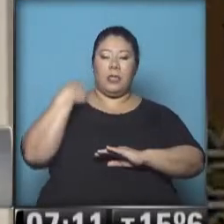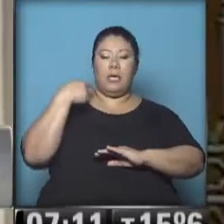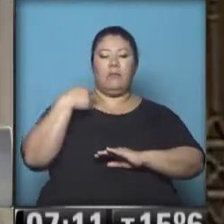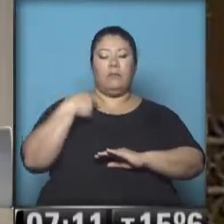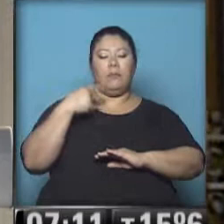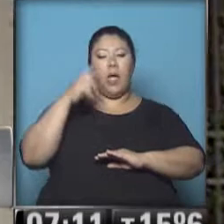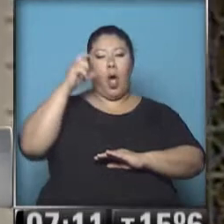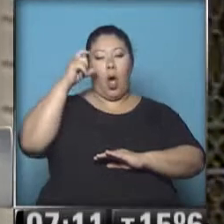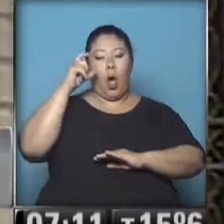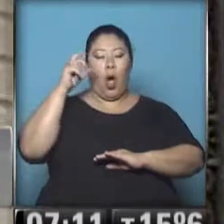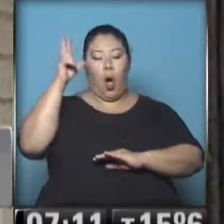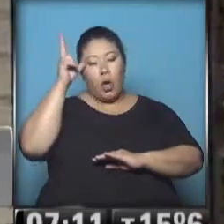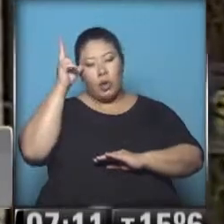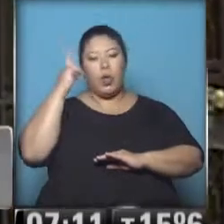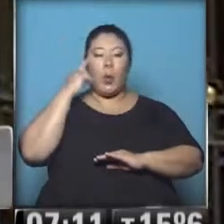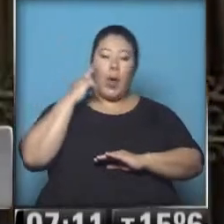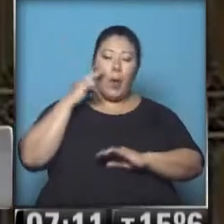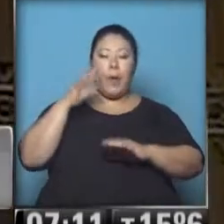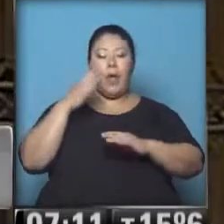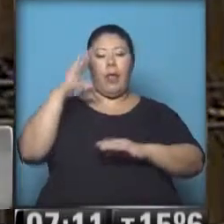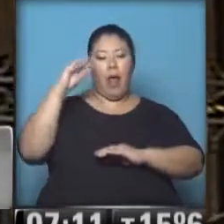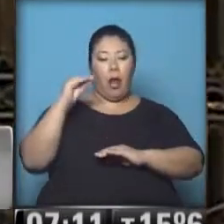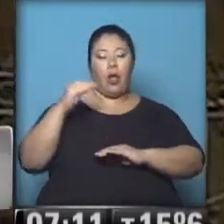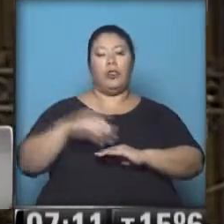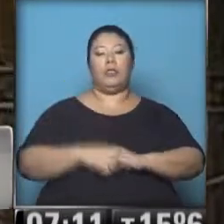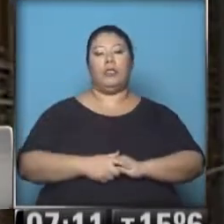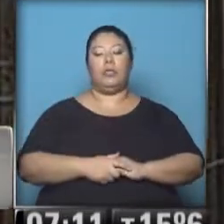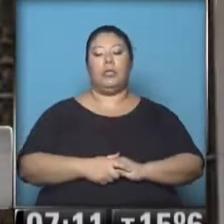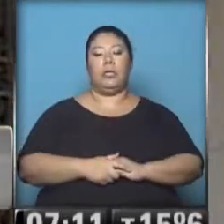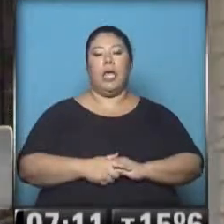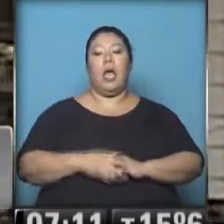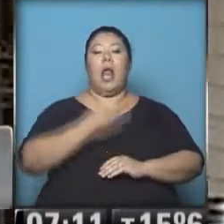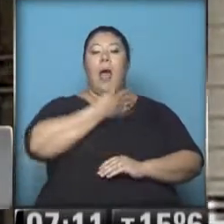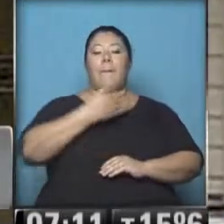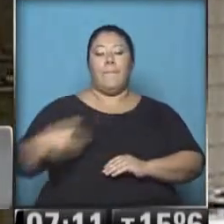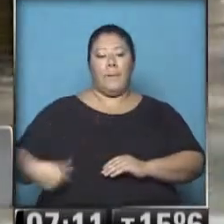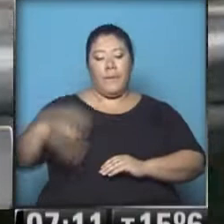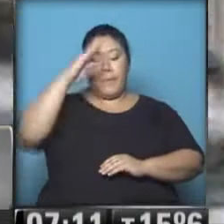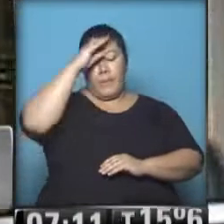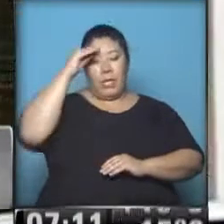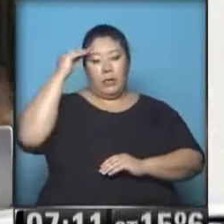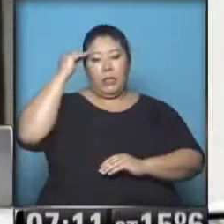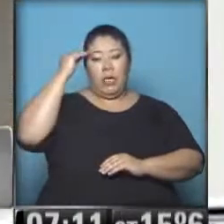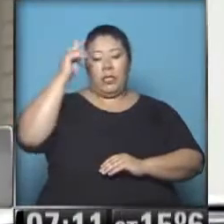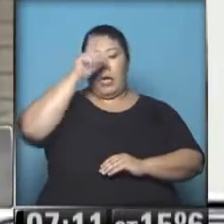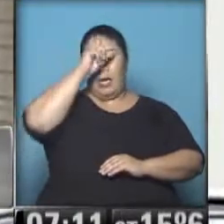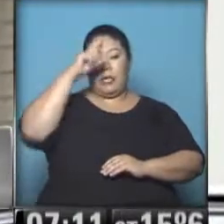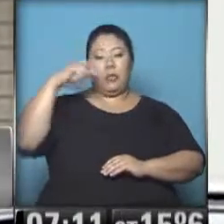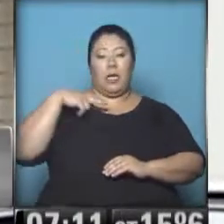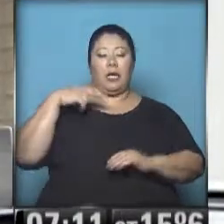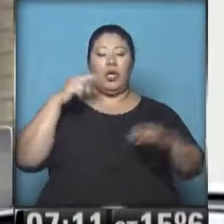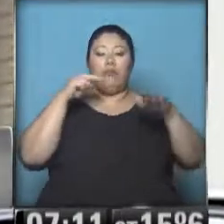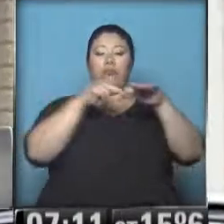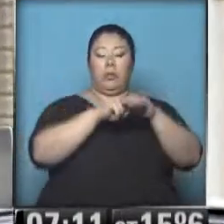ya había tomado estado público que la presidenta de la República había sido internada aquí, en este sanatorio Otamendi, en este cuarto piso